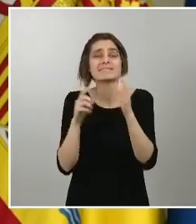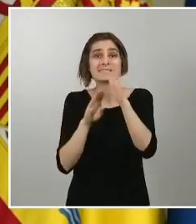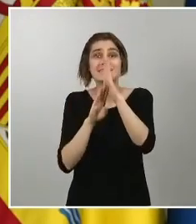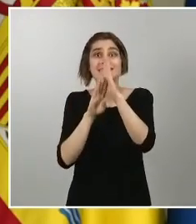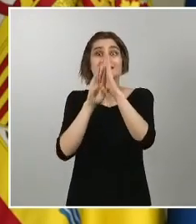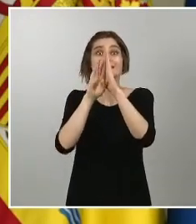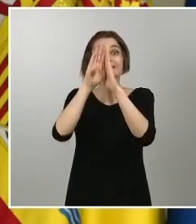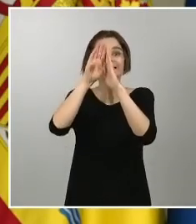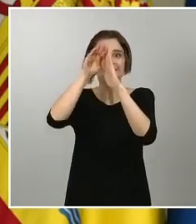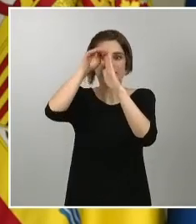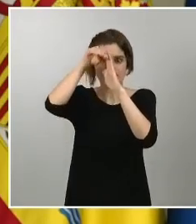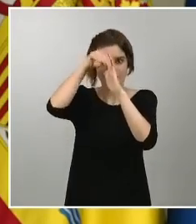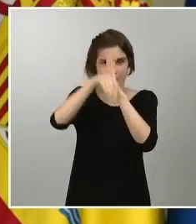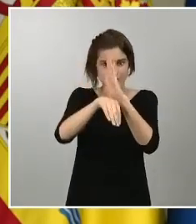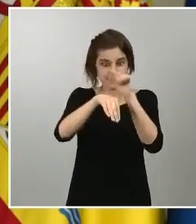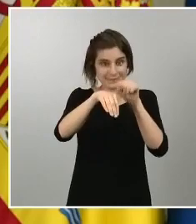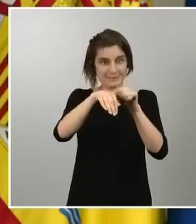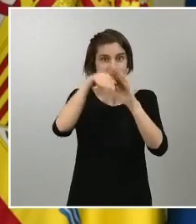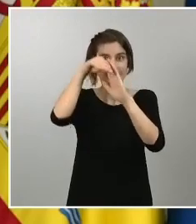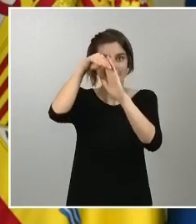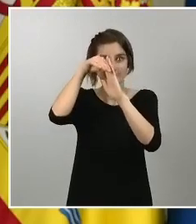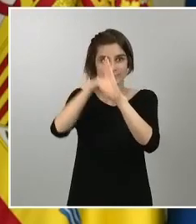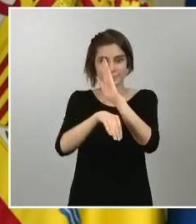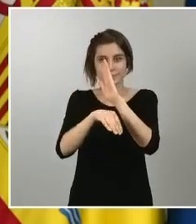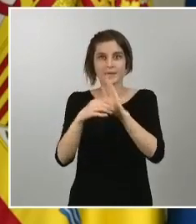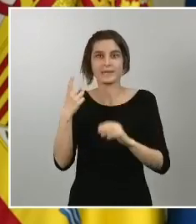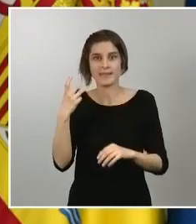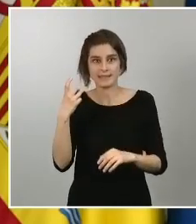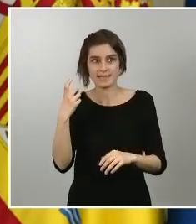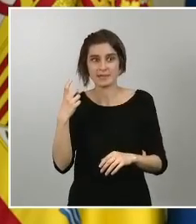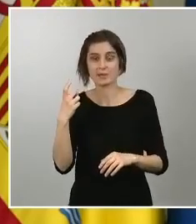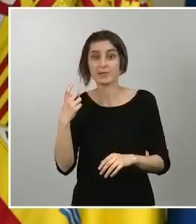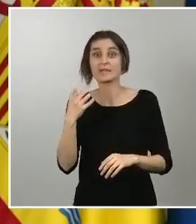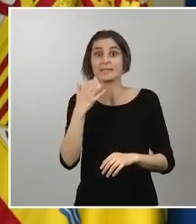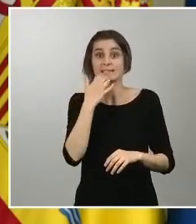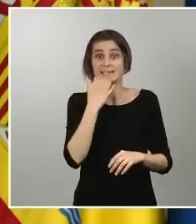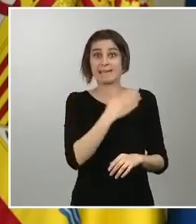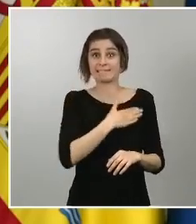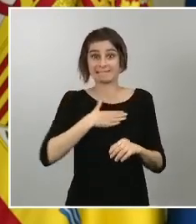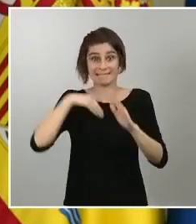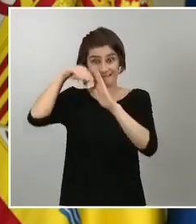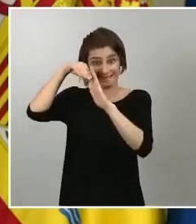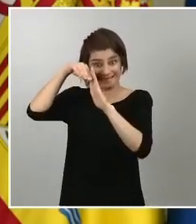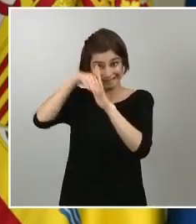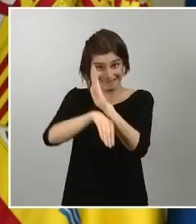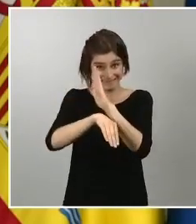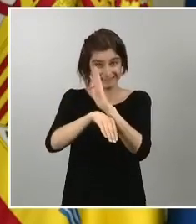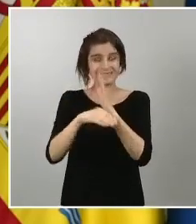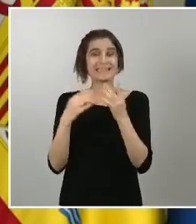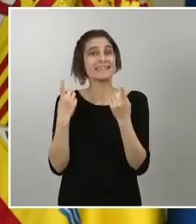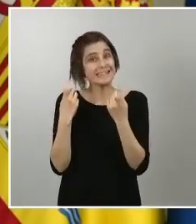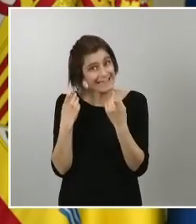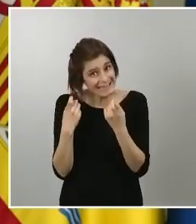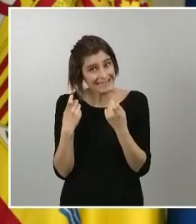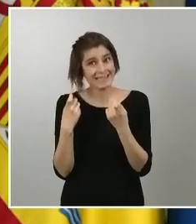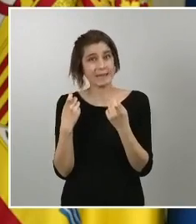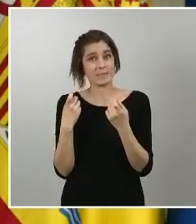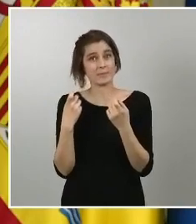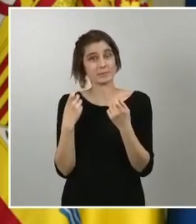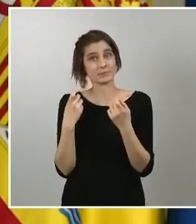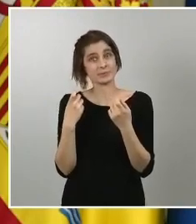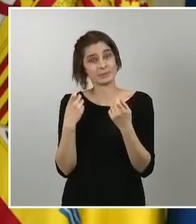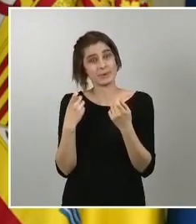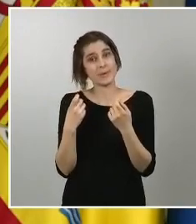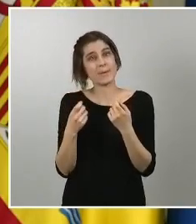contagios como ha dicho la ministra portavoz necesitamos todavía endurecer si me permiten la expresión el confinamiento